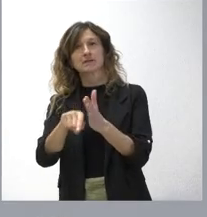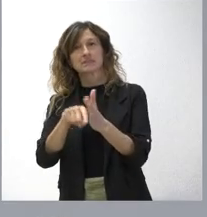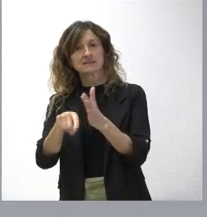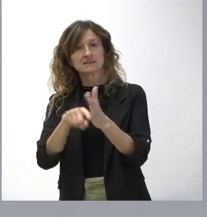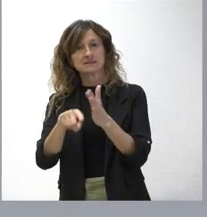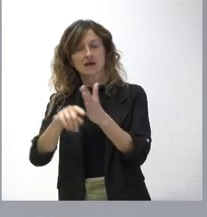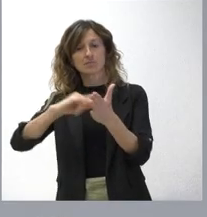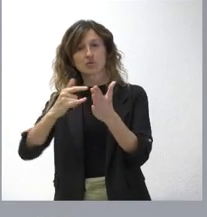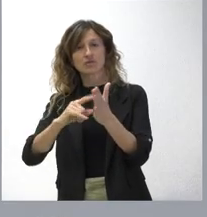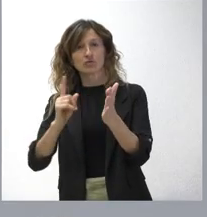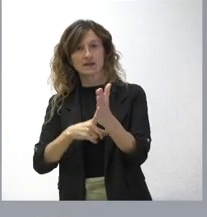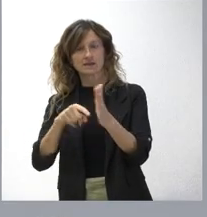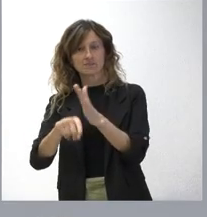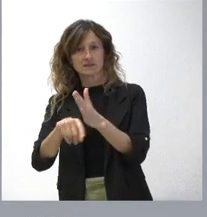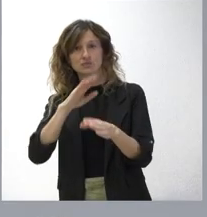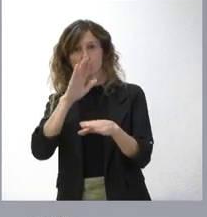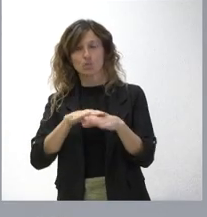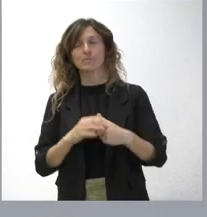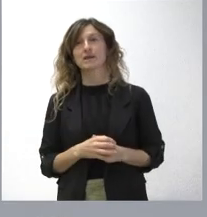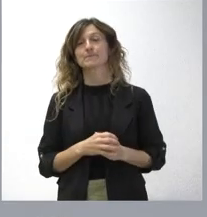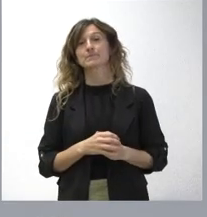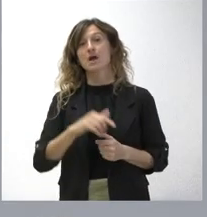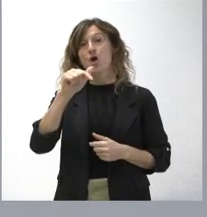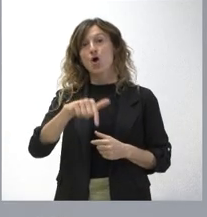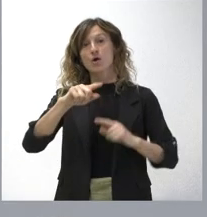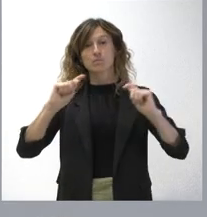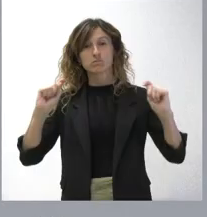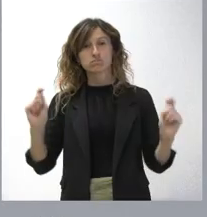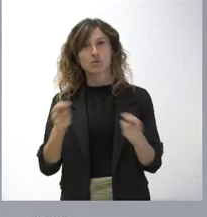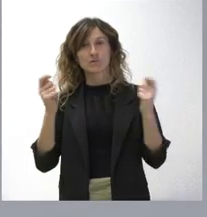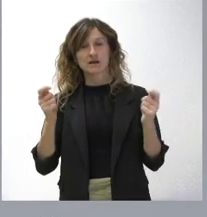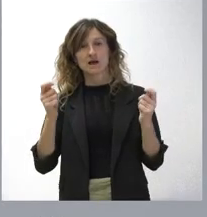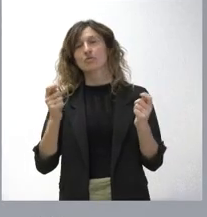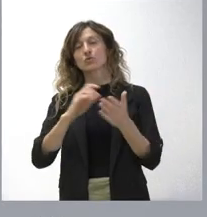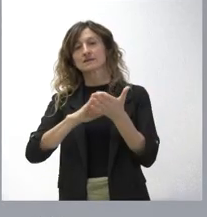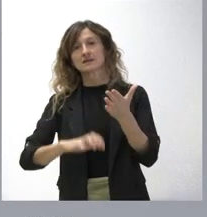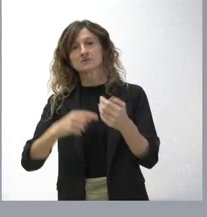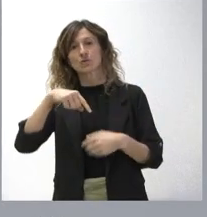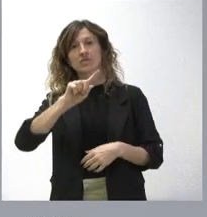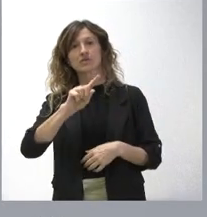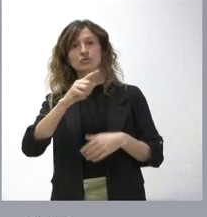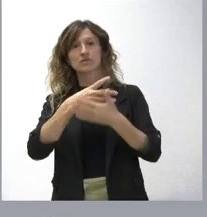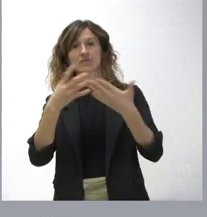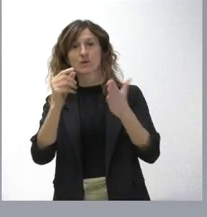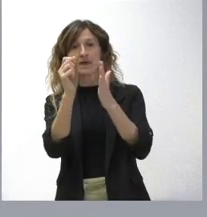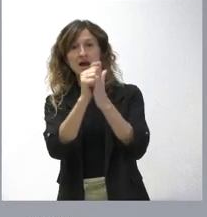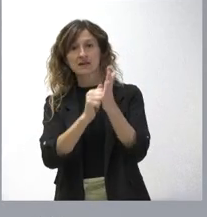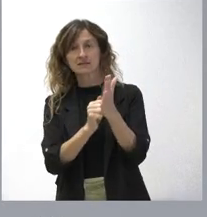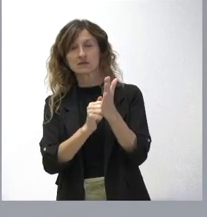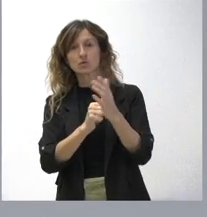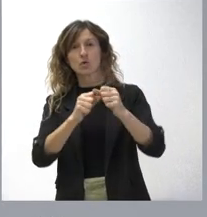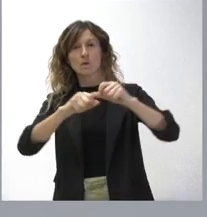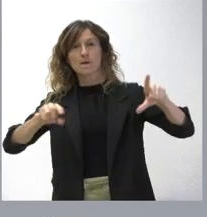proyecto de ley. Desde hoy mismo está publicado el texto articulado, 119 artículos en el portal de